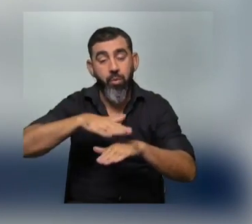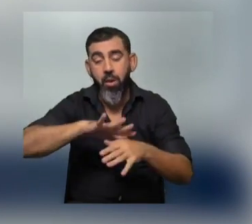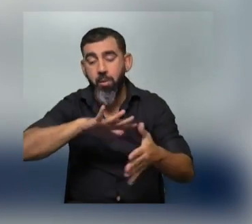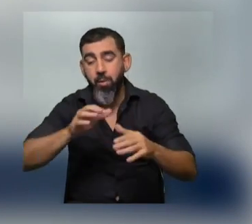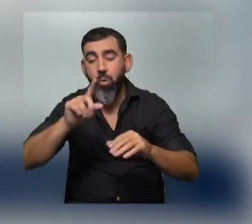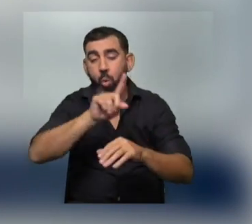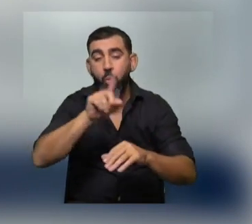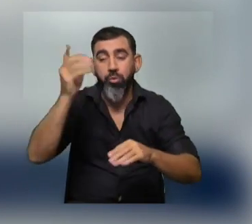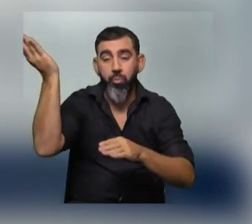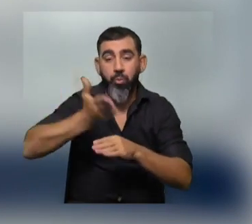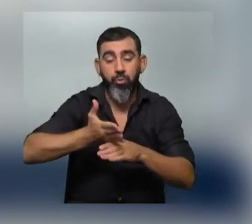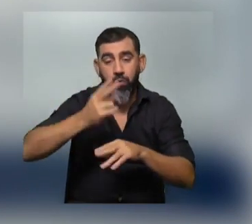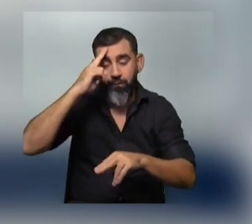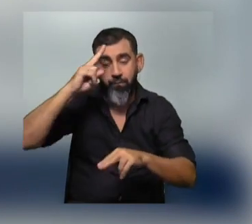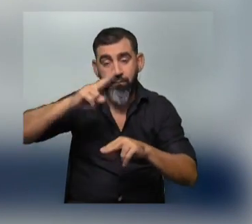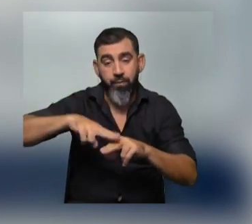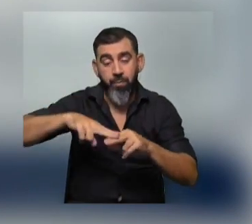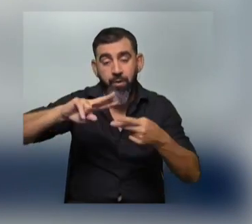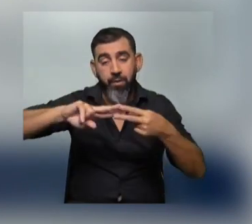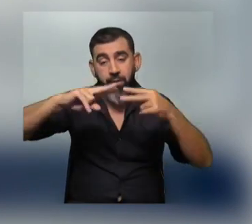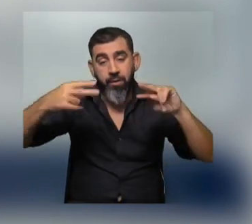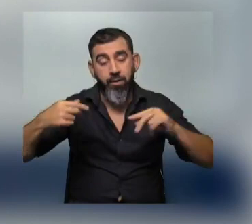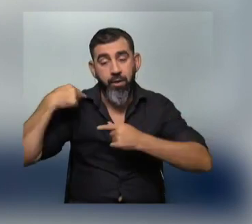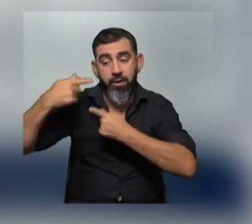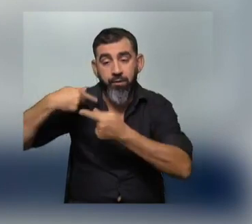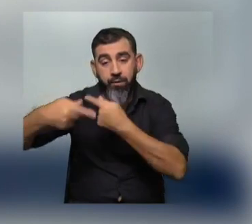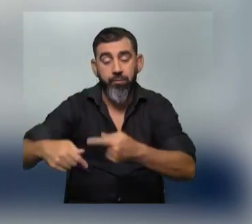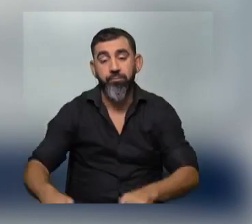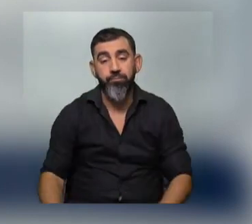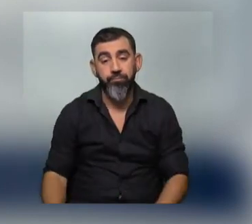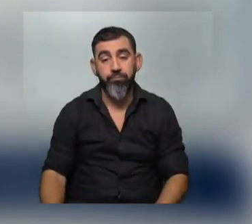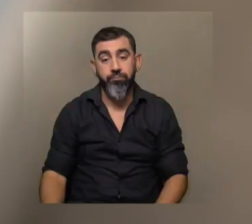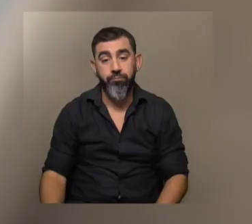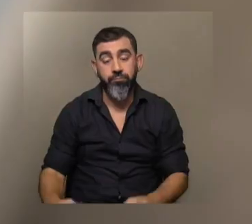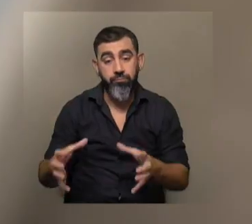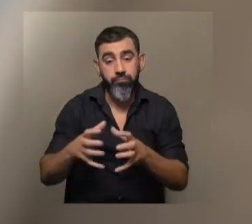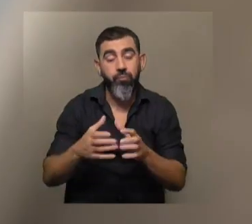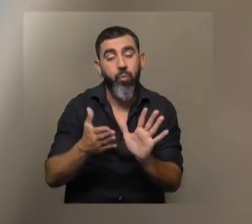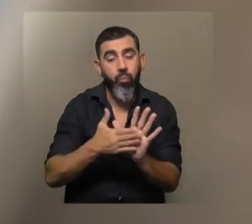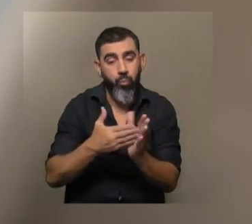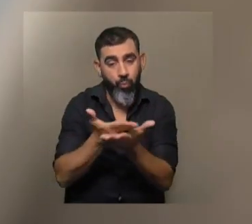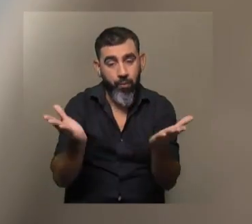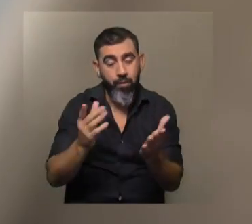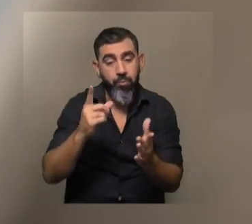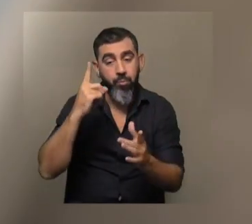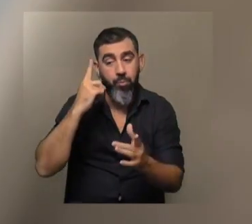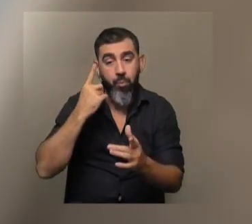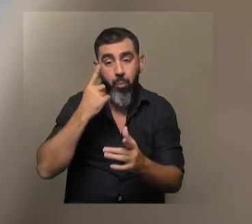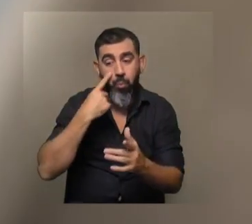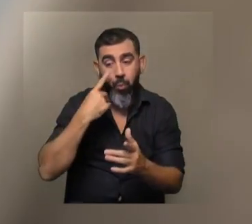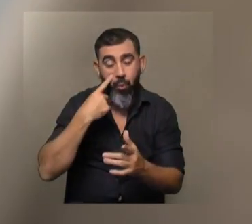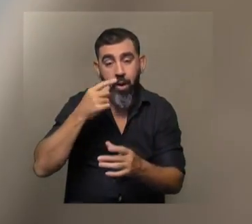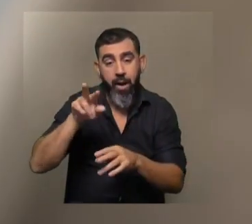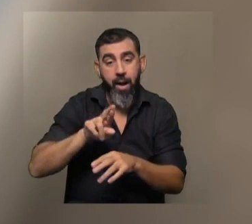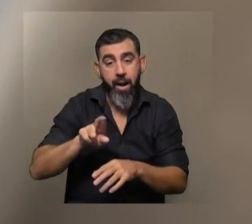el 11% de las enfermedades genéticas hereditarias. El grupo demostró que, en experimentos con ratones, la